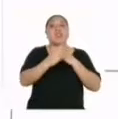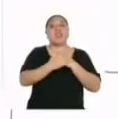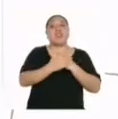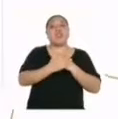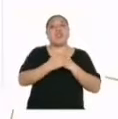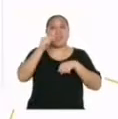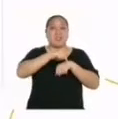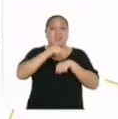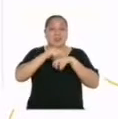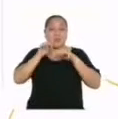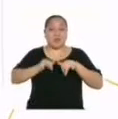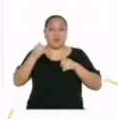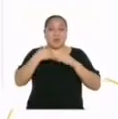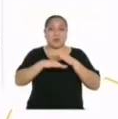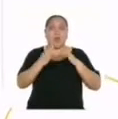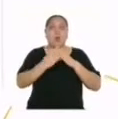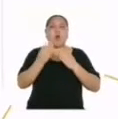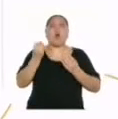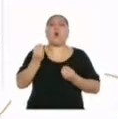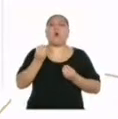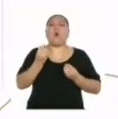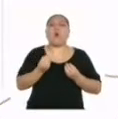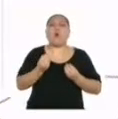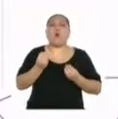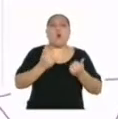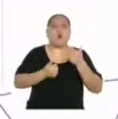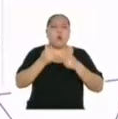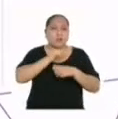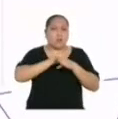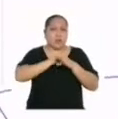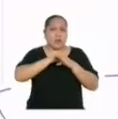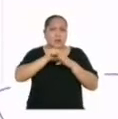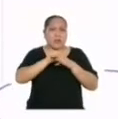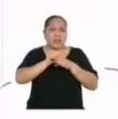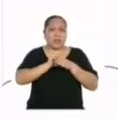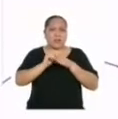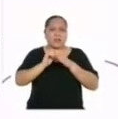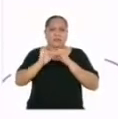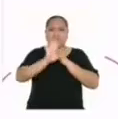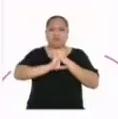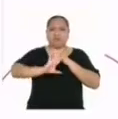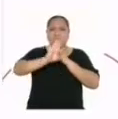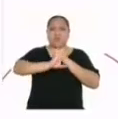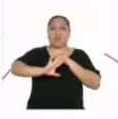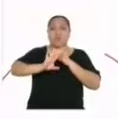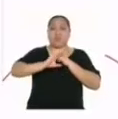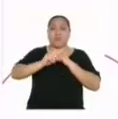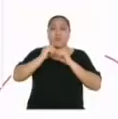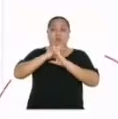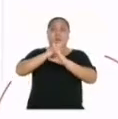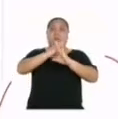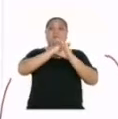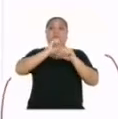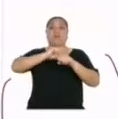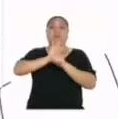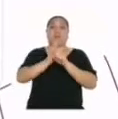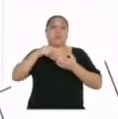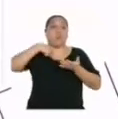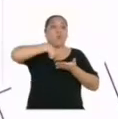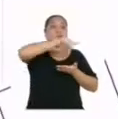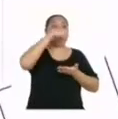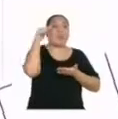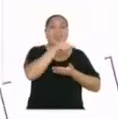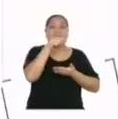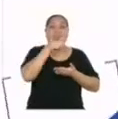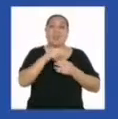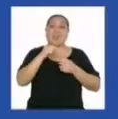mejor, ¿qué prácticas de prevención están realizando en casa para evitar contraer enfermedades por el COVID-19? Lo envía a esta cuenta y